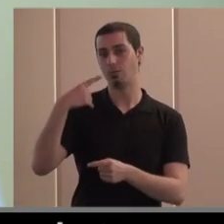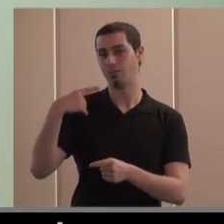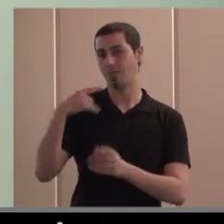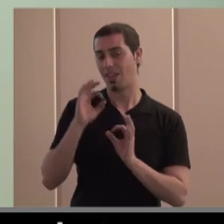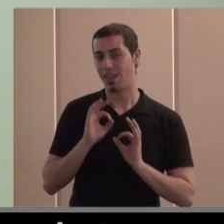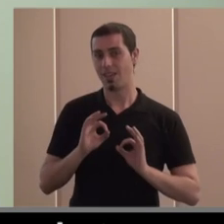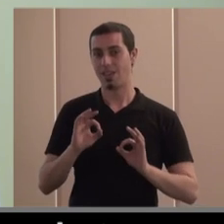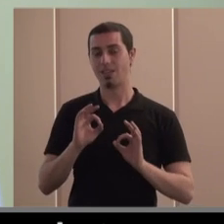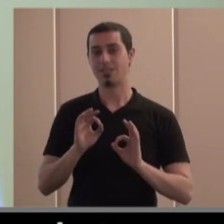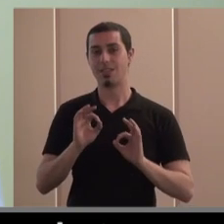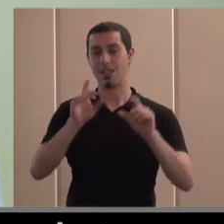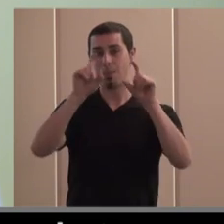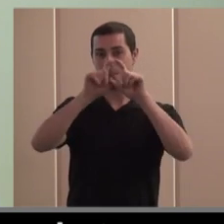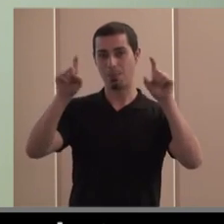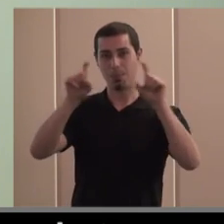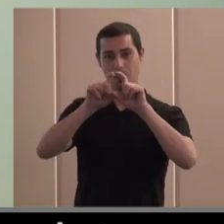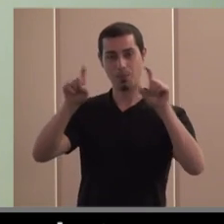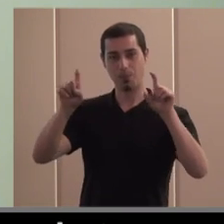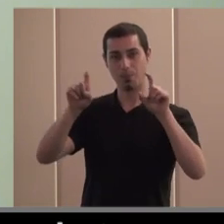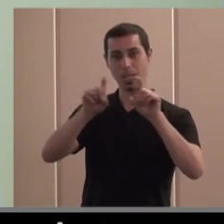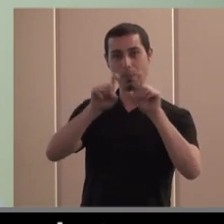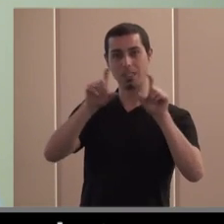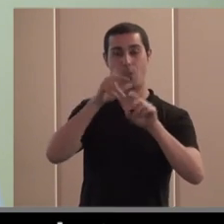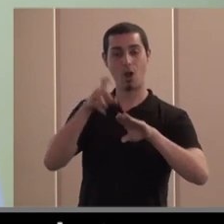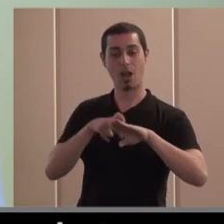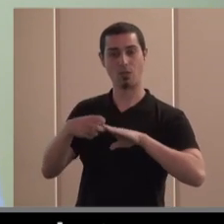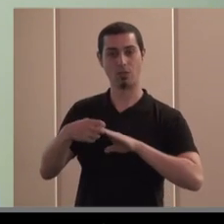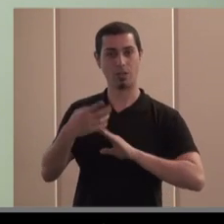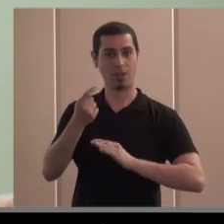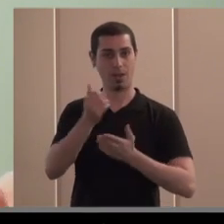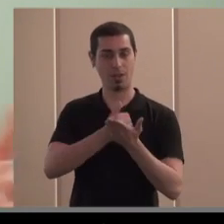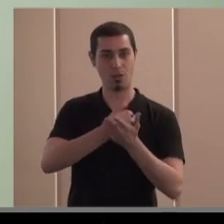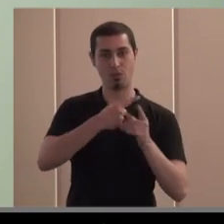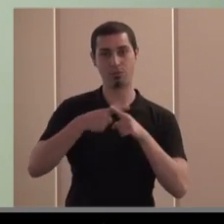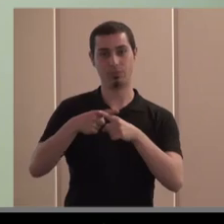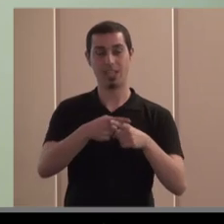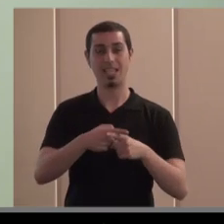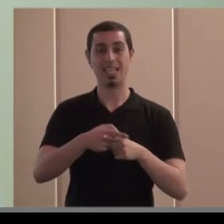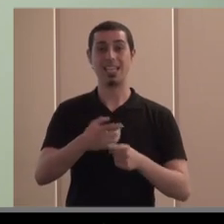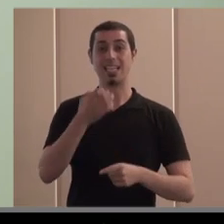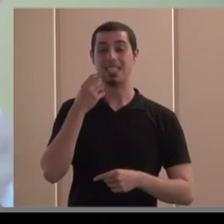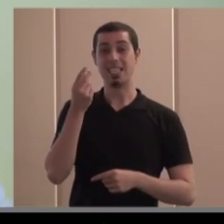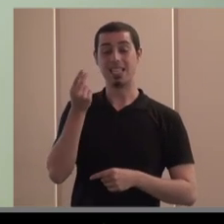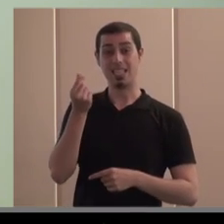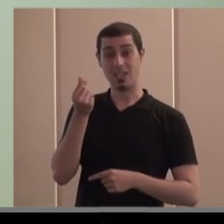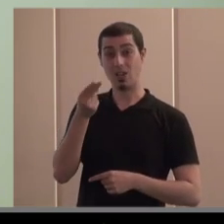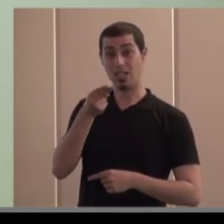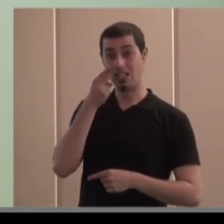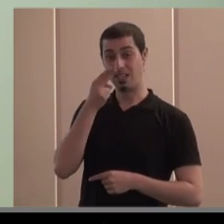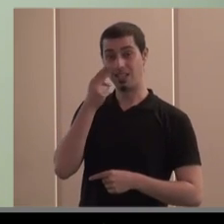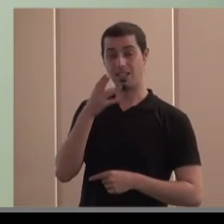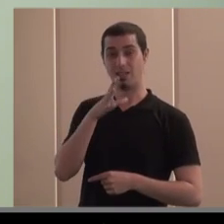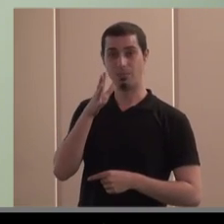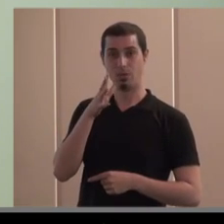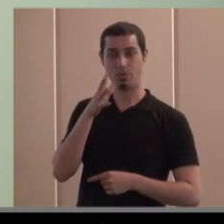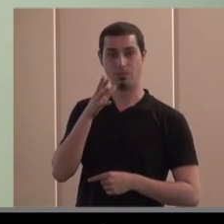las empresas por acciones que distribuyen beneficios empresas capitalistas utilizando el término del derecho